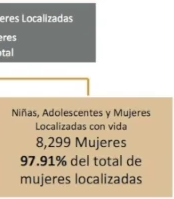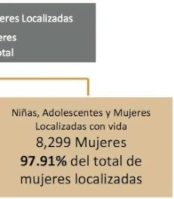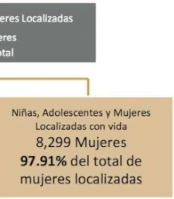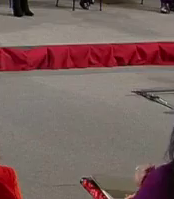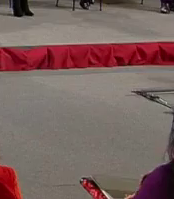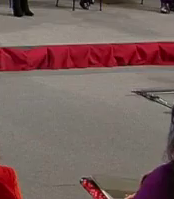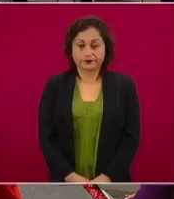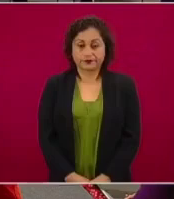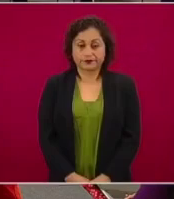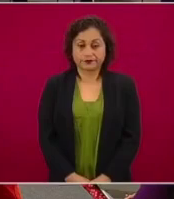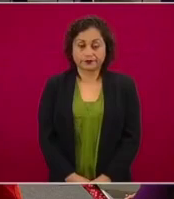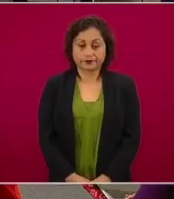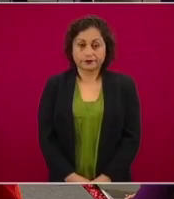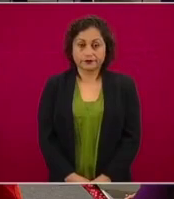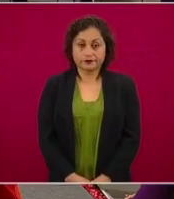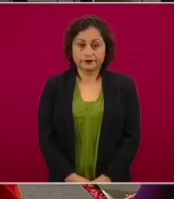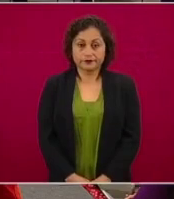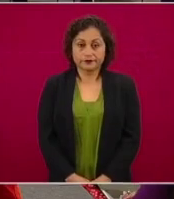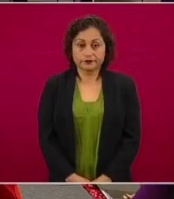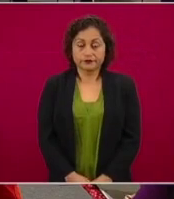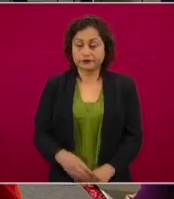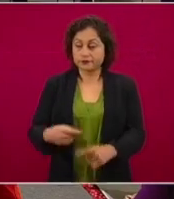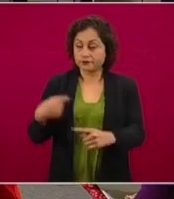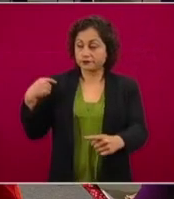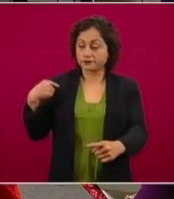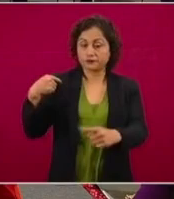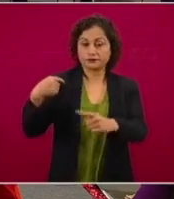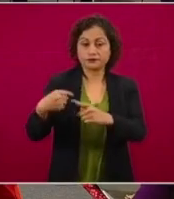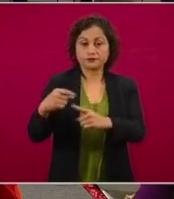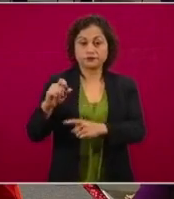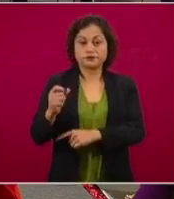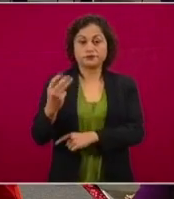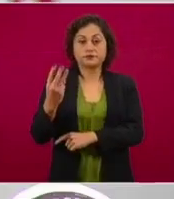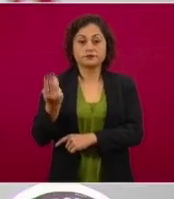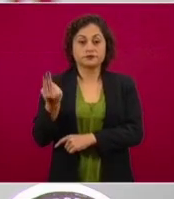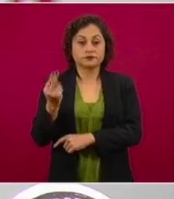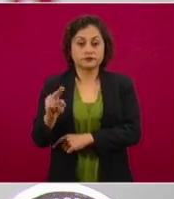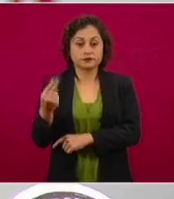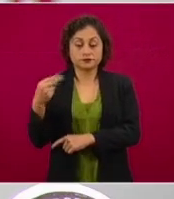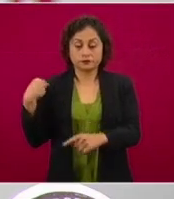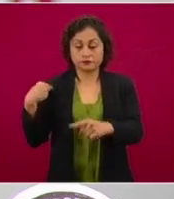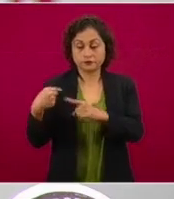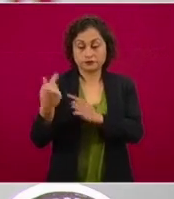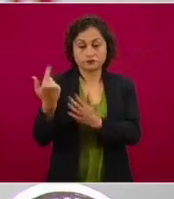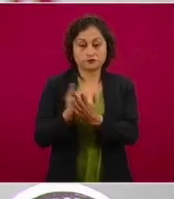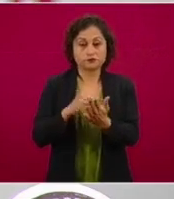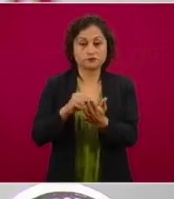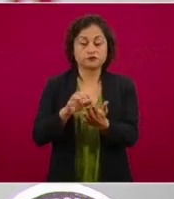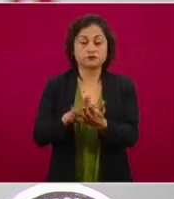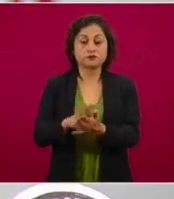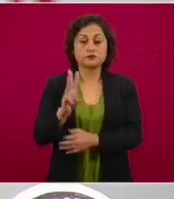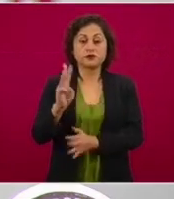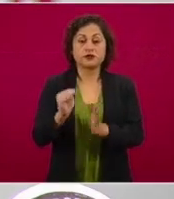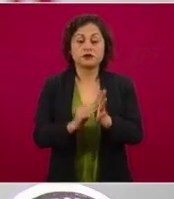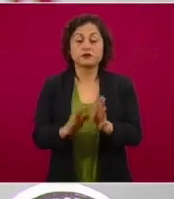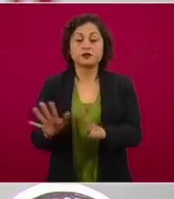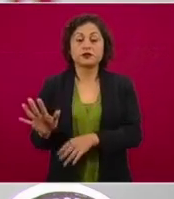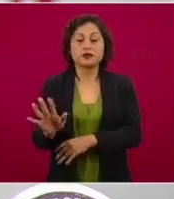2018 al día del 23 de noviembre, permanecen desaparecidas tres mil 550